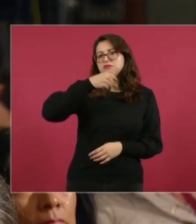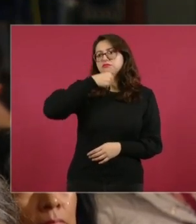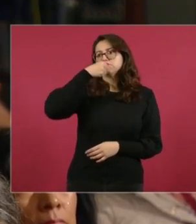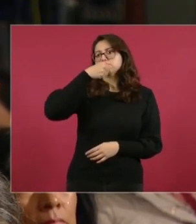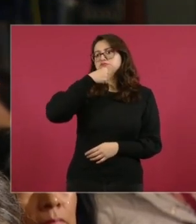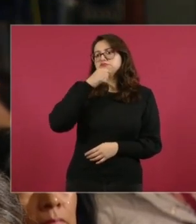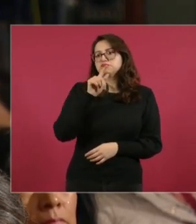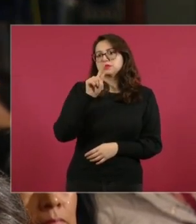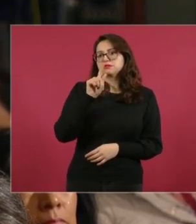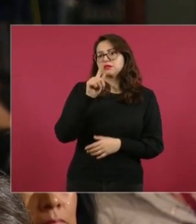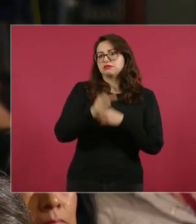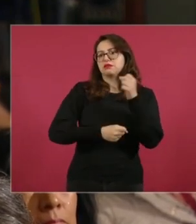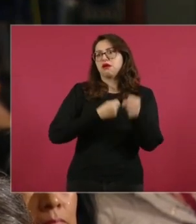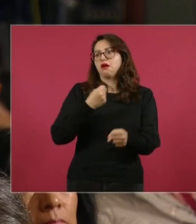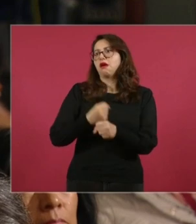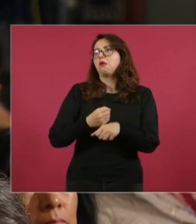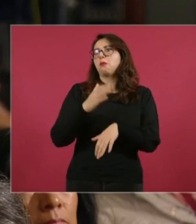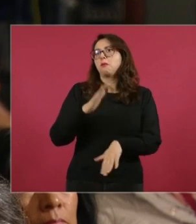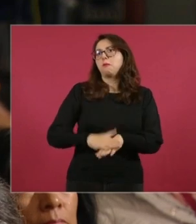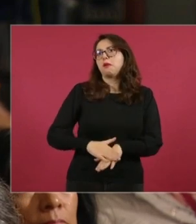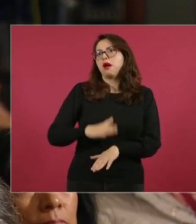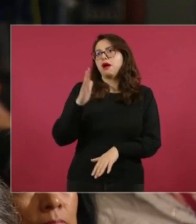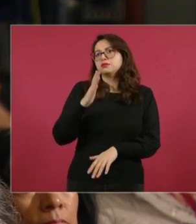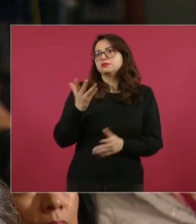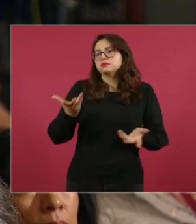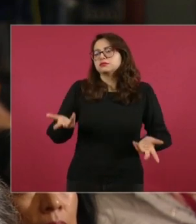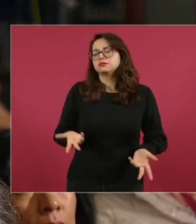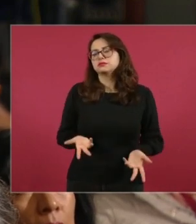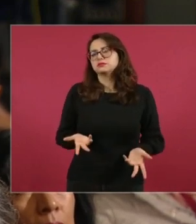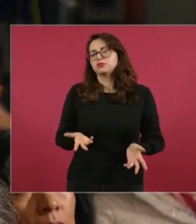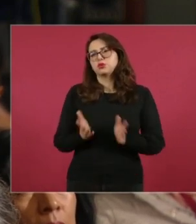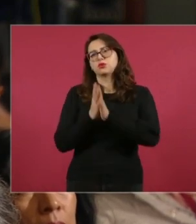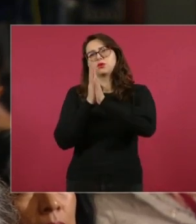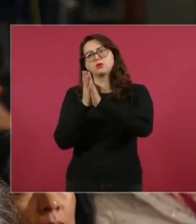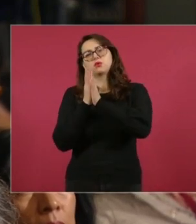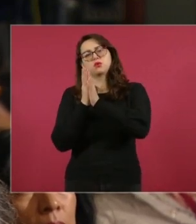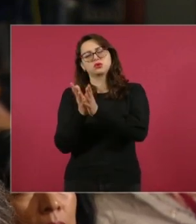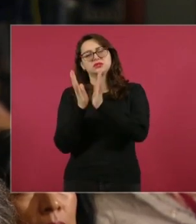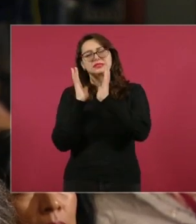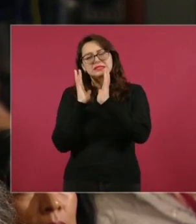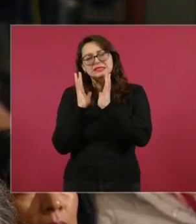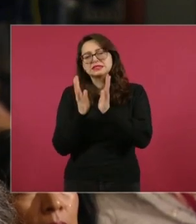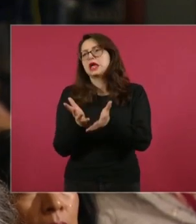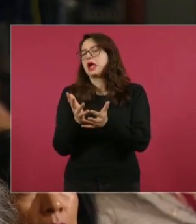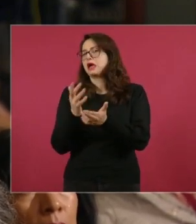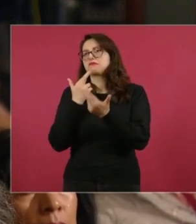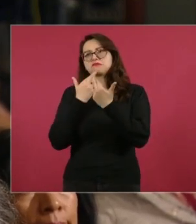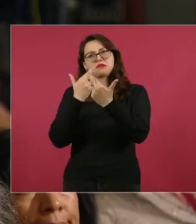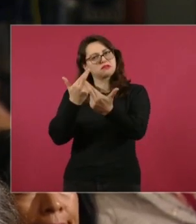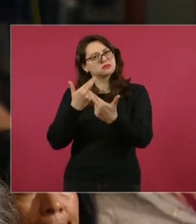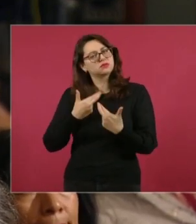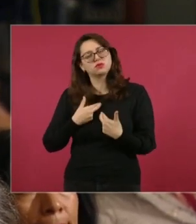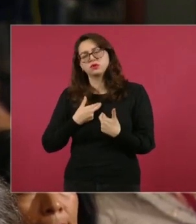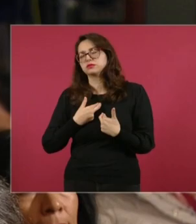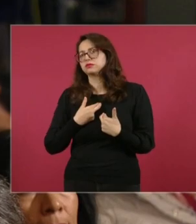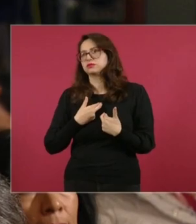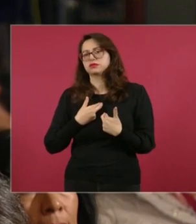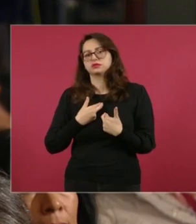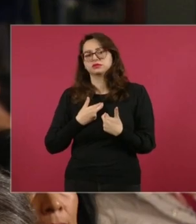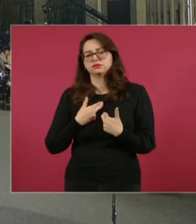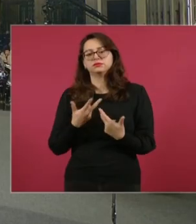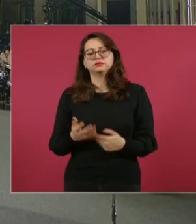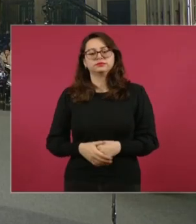más de 70 años, por lo que le solicitamos, nos ayude a que entreguen la respuesta positiva en el menor tiempo posible.